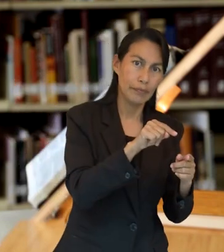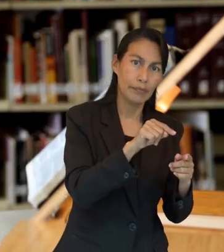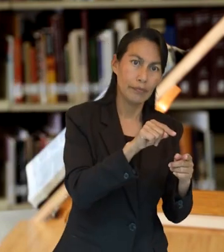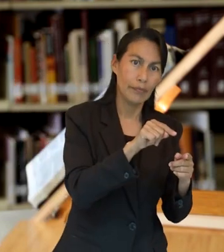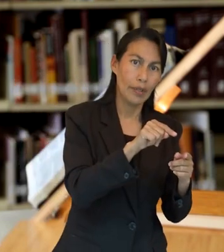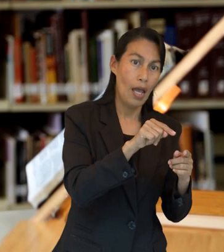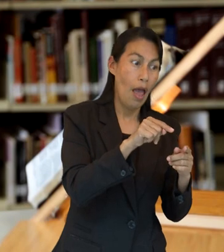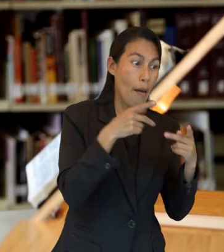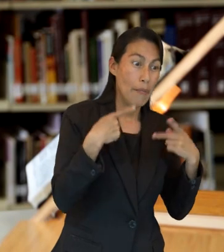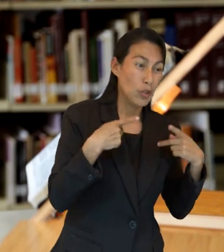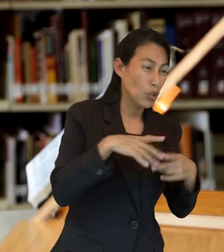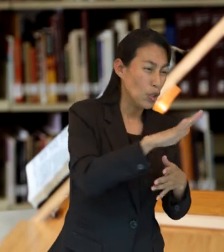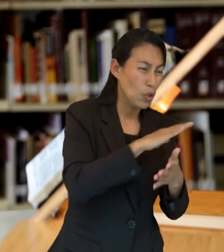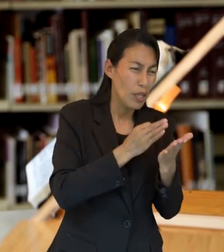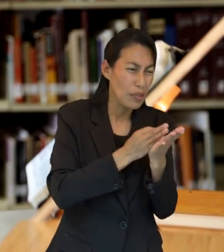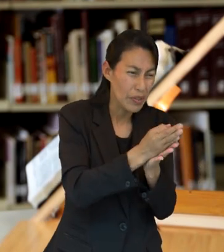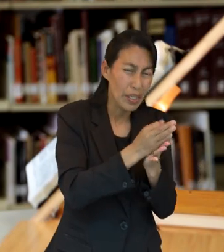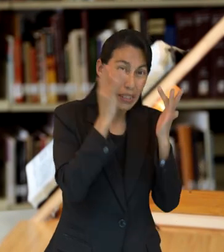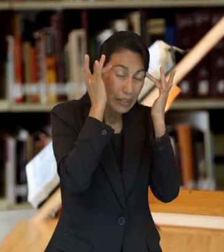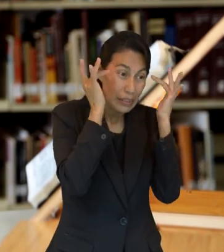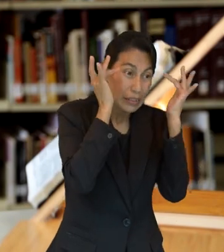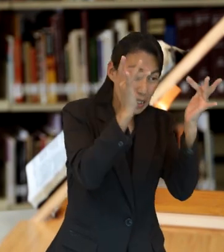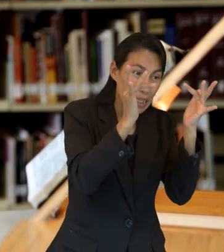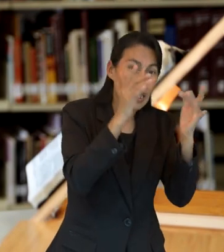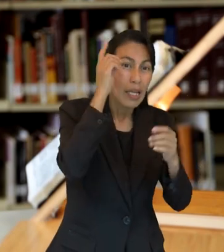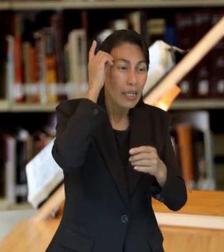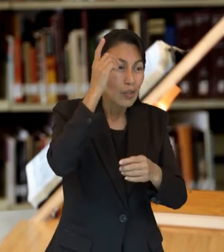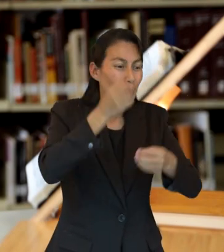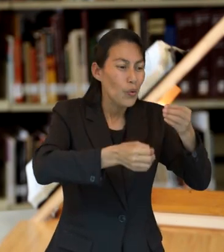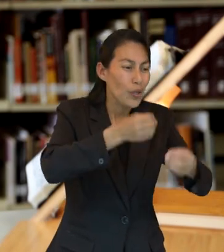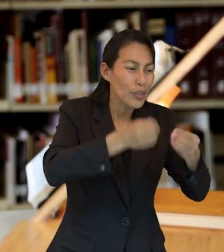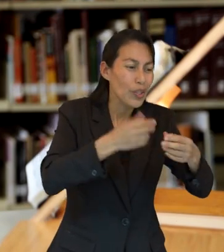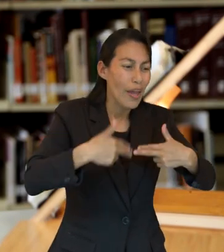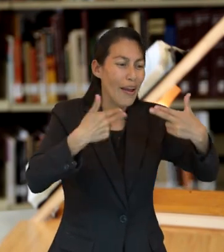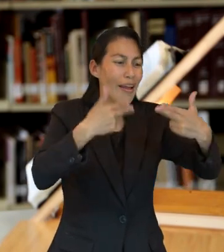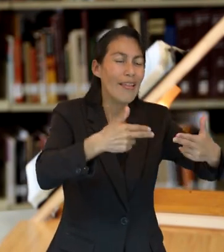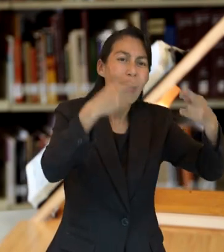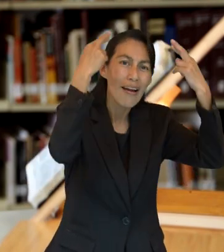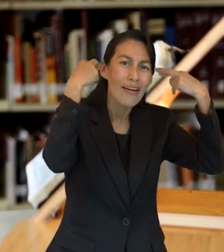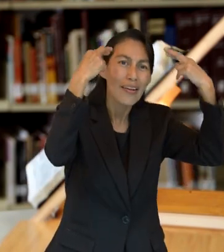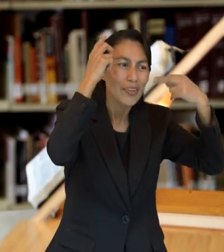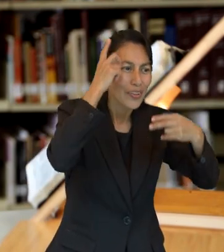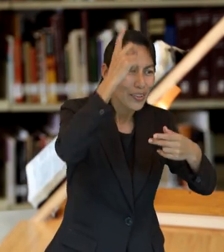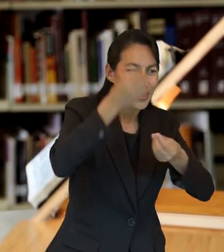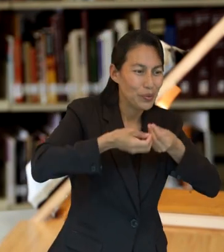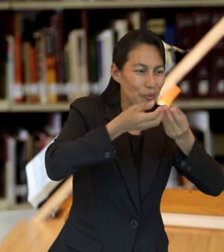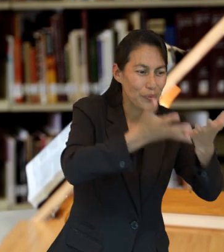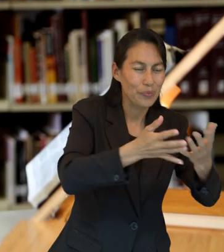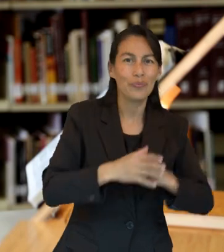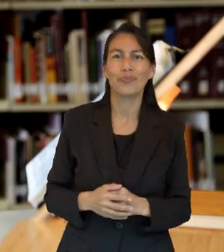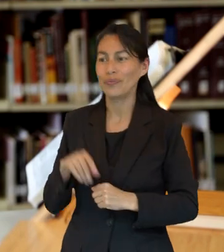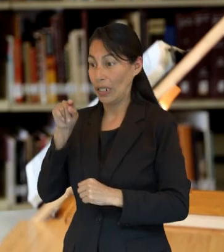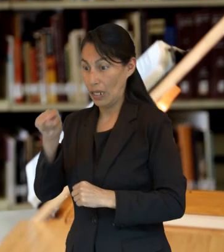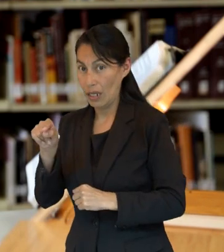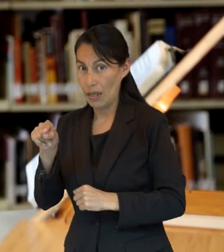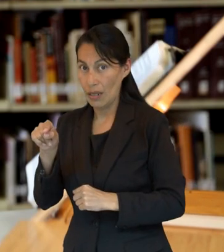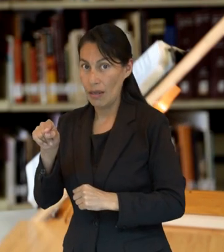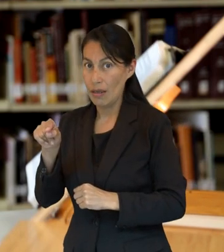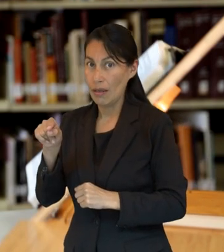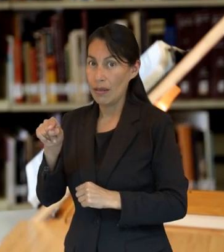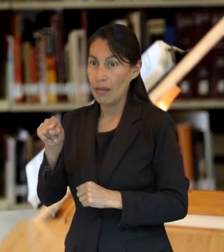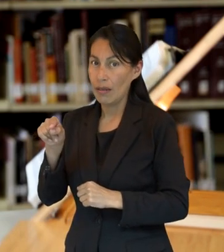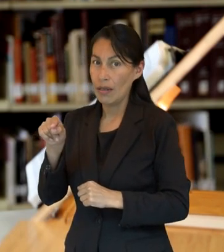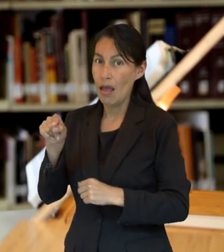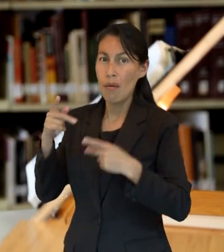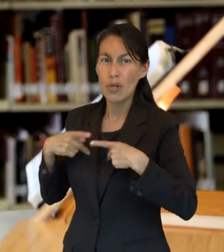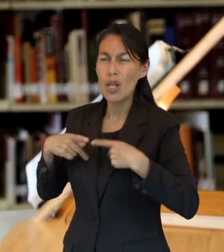7 están los santos del Altísimo en cuyo favor se hace el juicio y finalmente reciben el reino. En Hebreos 12